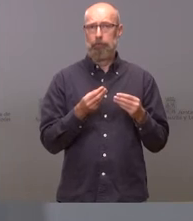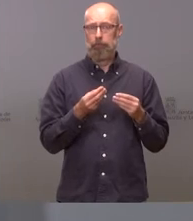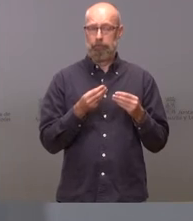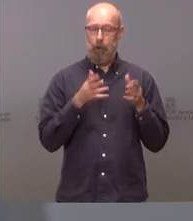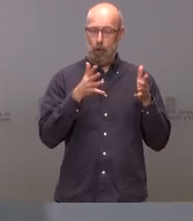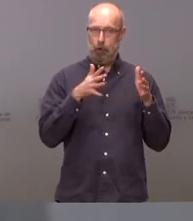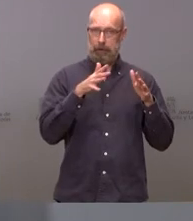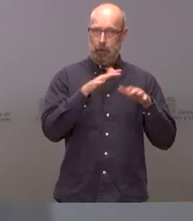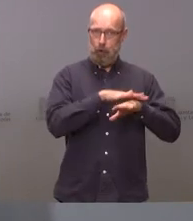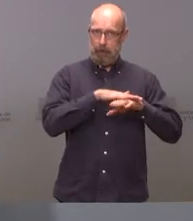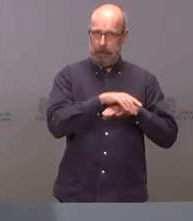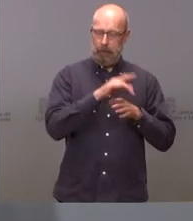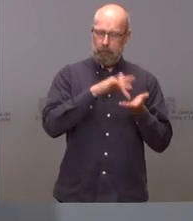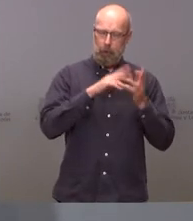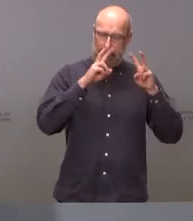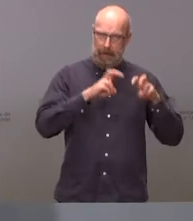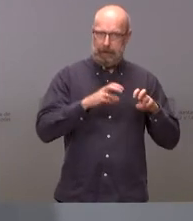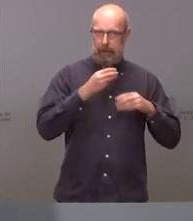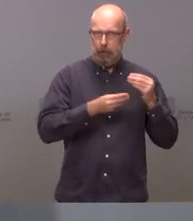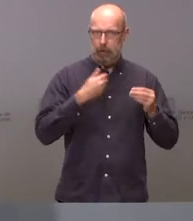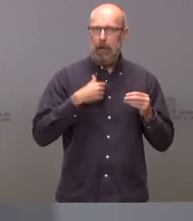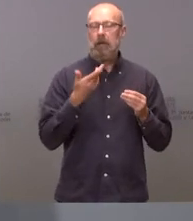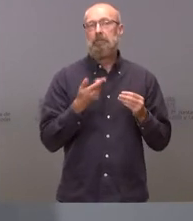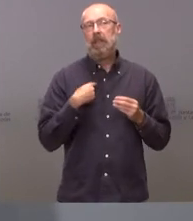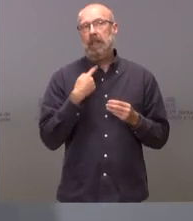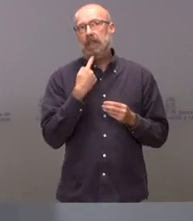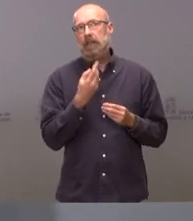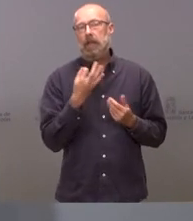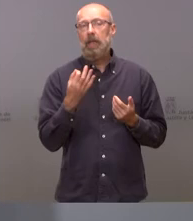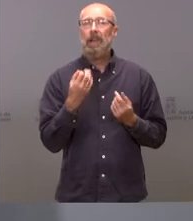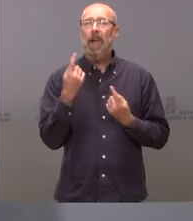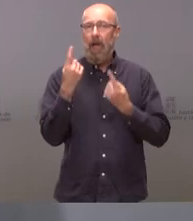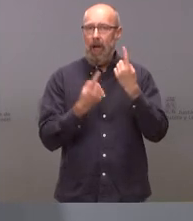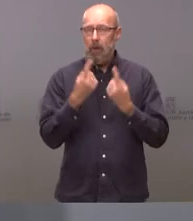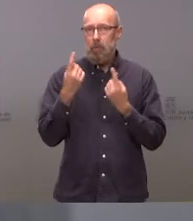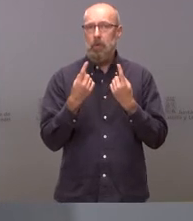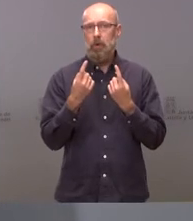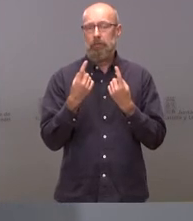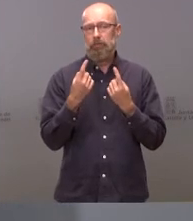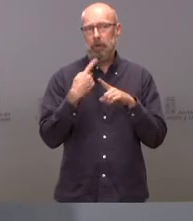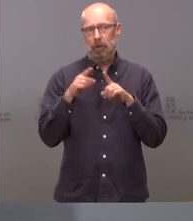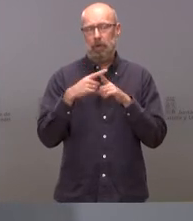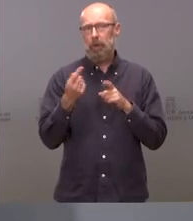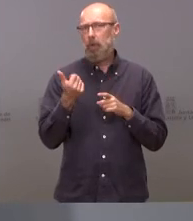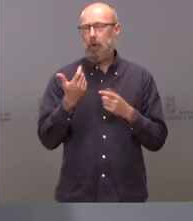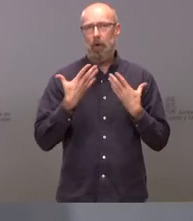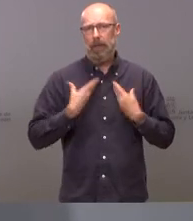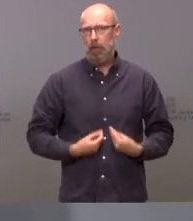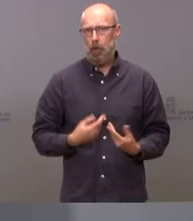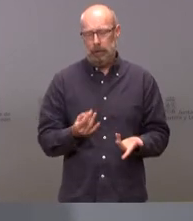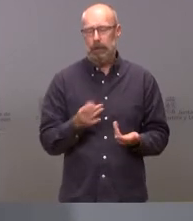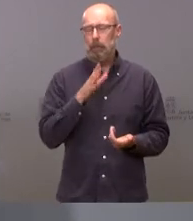Gobierno y hay que decir bueno que hay algunos asuntos que son claramente decepcionantes porque prácticamente